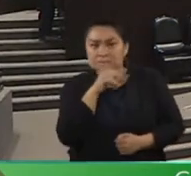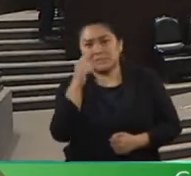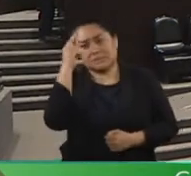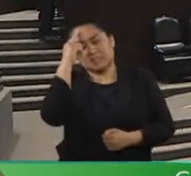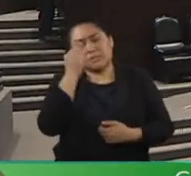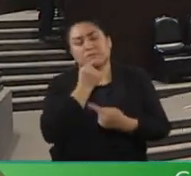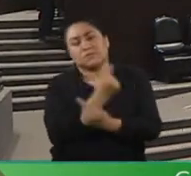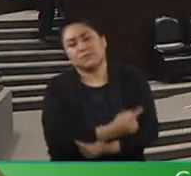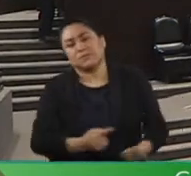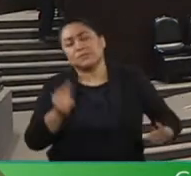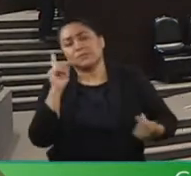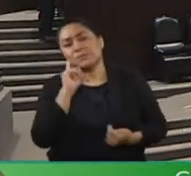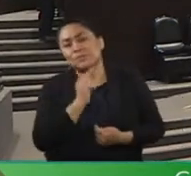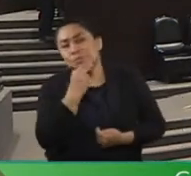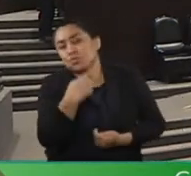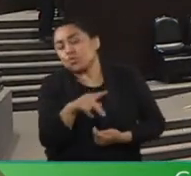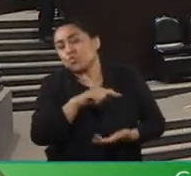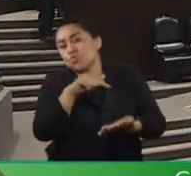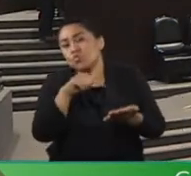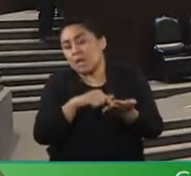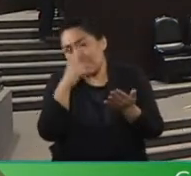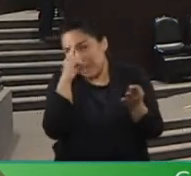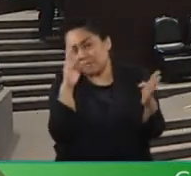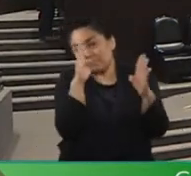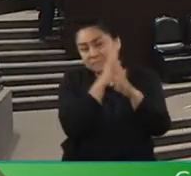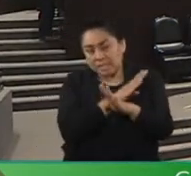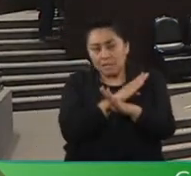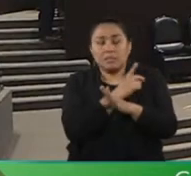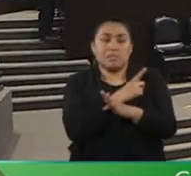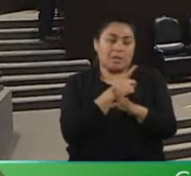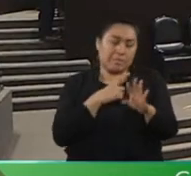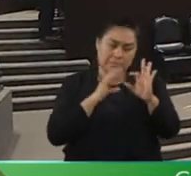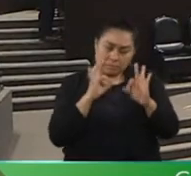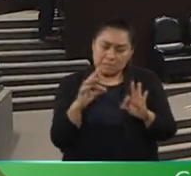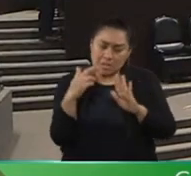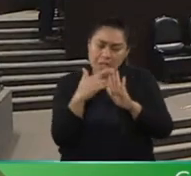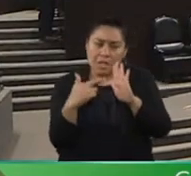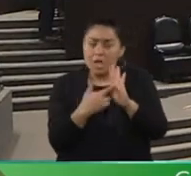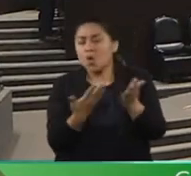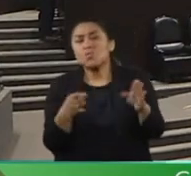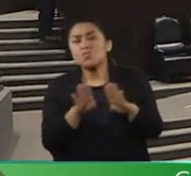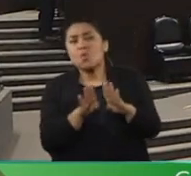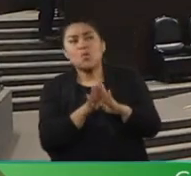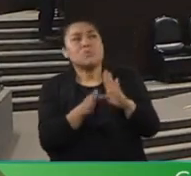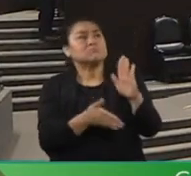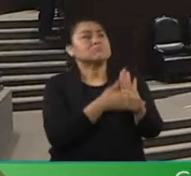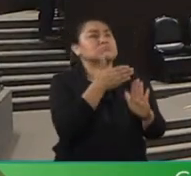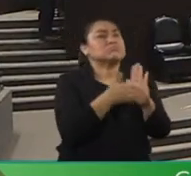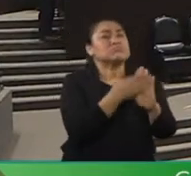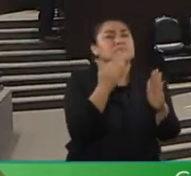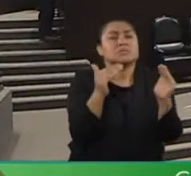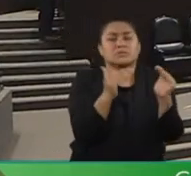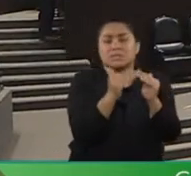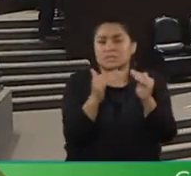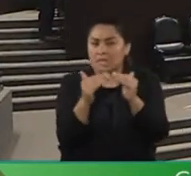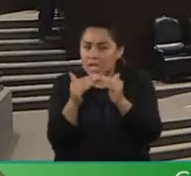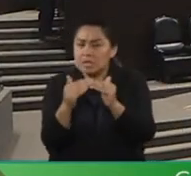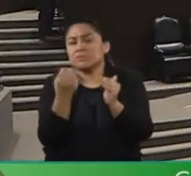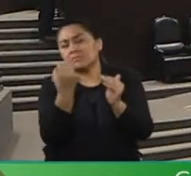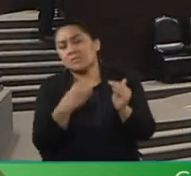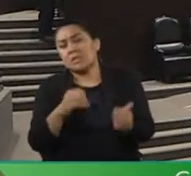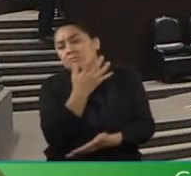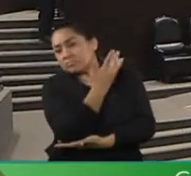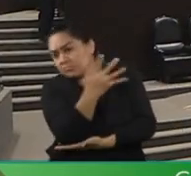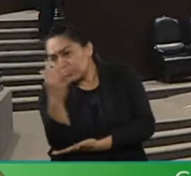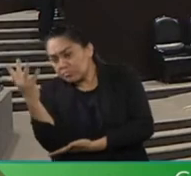niños y su esparcimiento, por lo que debería haber reglas claras en el diseño de los complejos sociales, que contemplen áreas verdes,